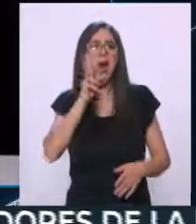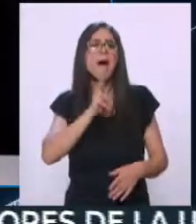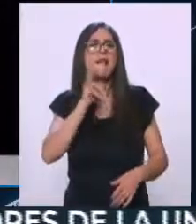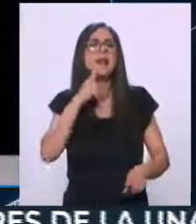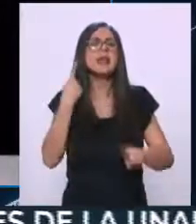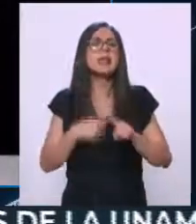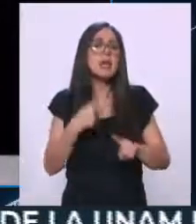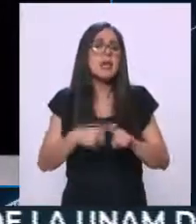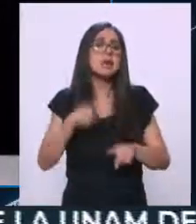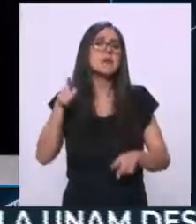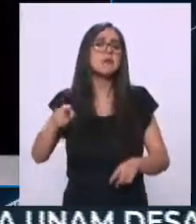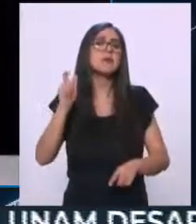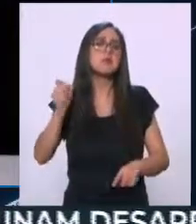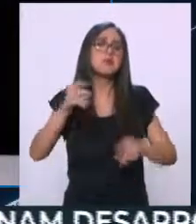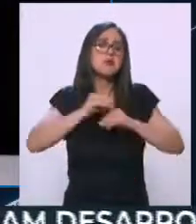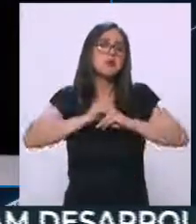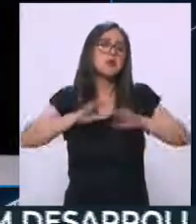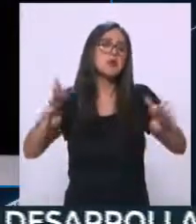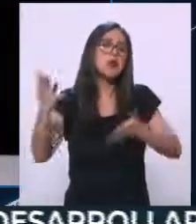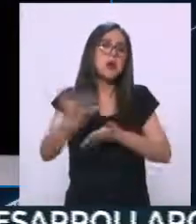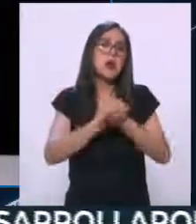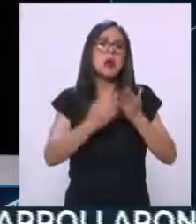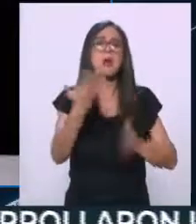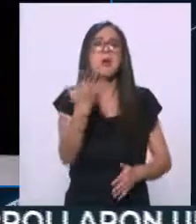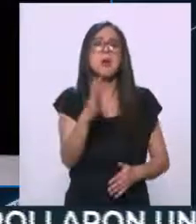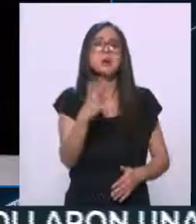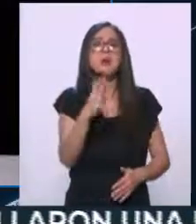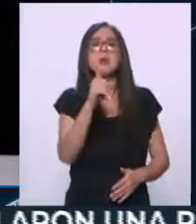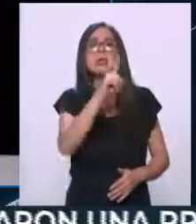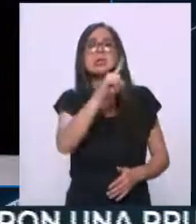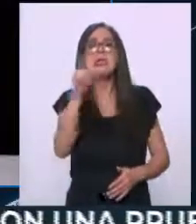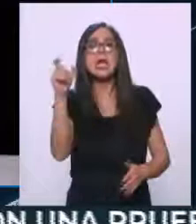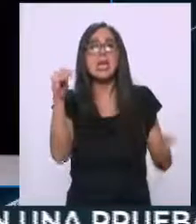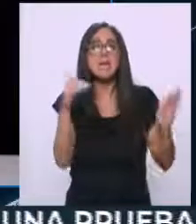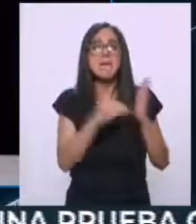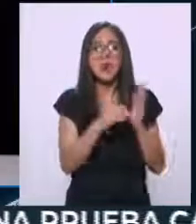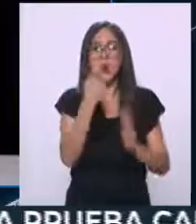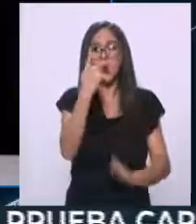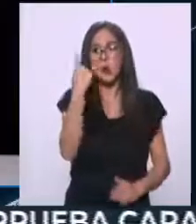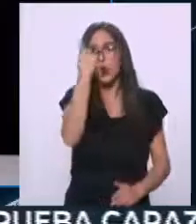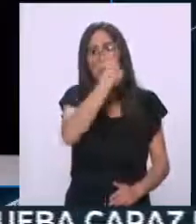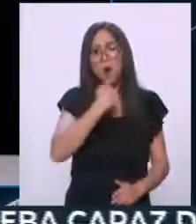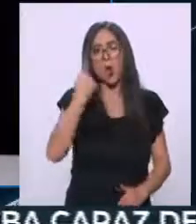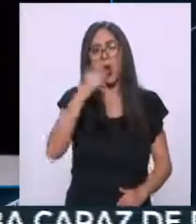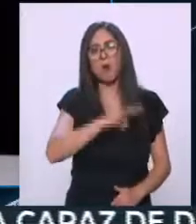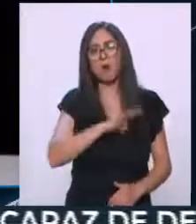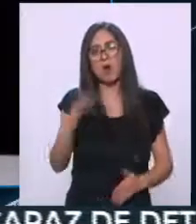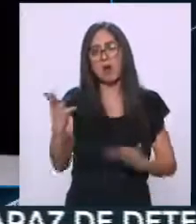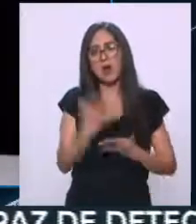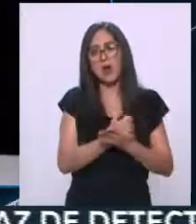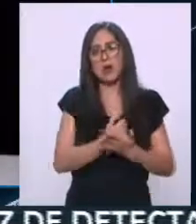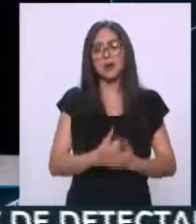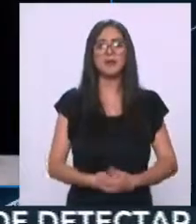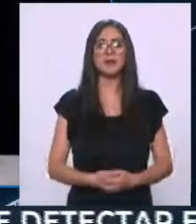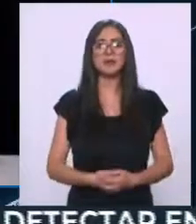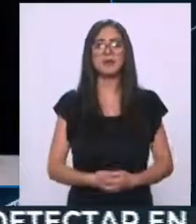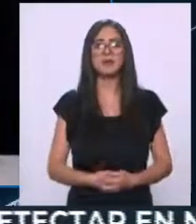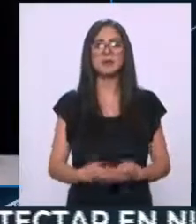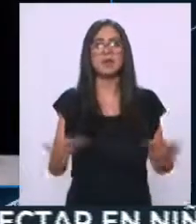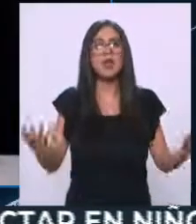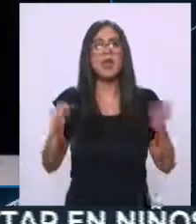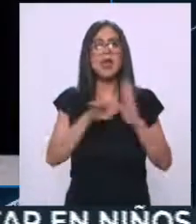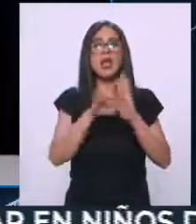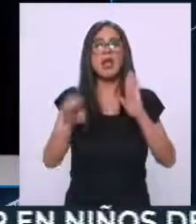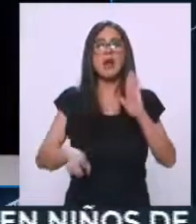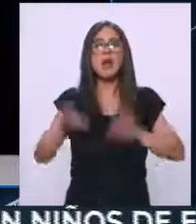pues logran su cometido y ganan mucho dinero. Pueden ganar hasta 100 mil pesos en una hora que esté arriba. Pero ya es como Pedro y el Lobo, ¿no? O sea, ya cuando